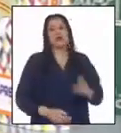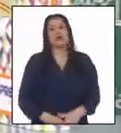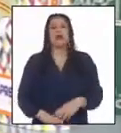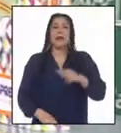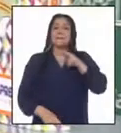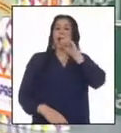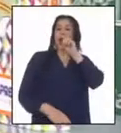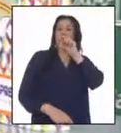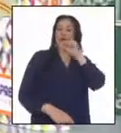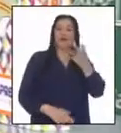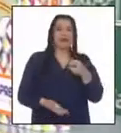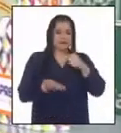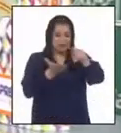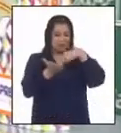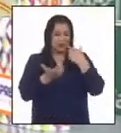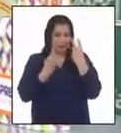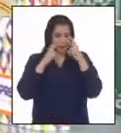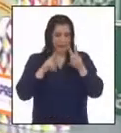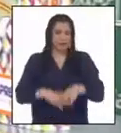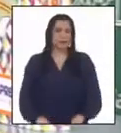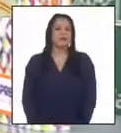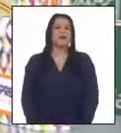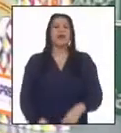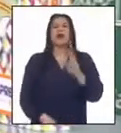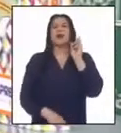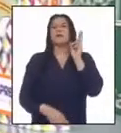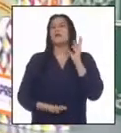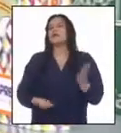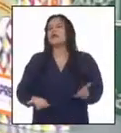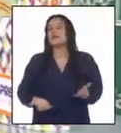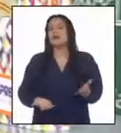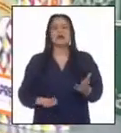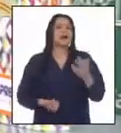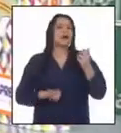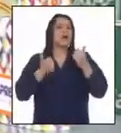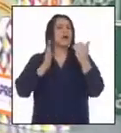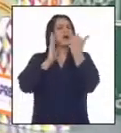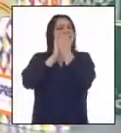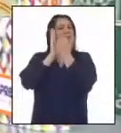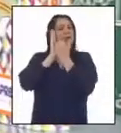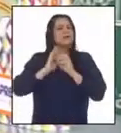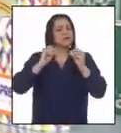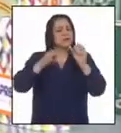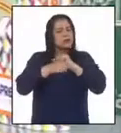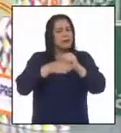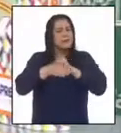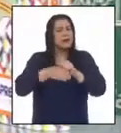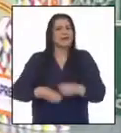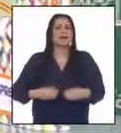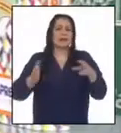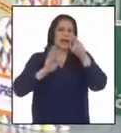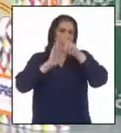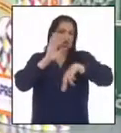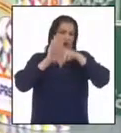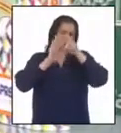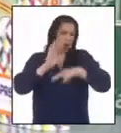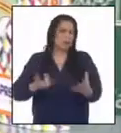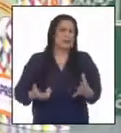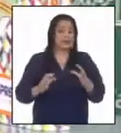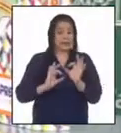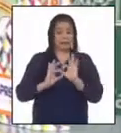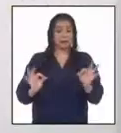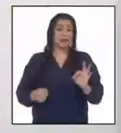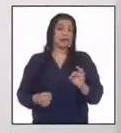quien nos ha escrito lo siguiente. Dice, Profesora, ¿qué criterios se aplicaron para establecer medidas sanitarias en la población?